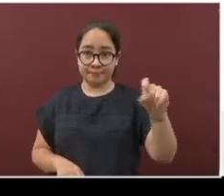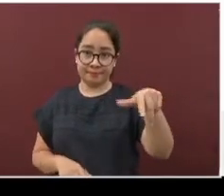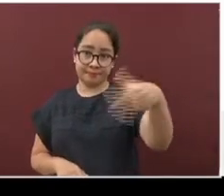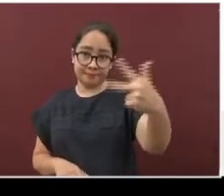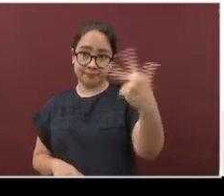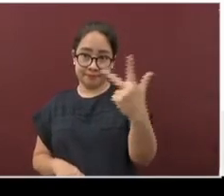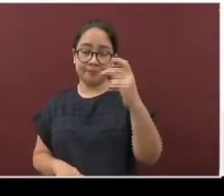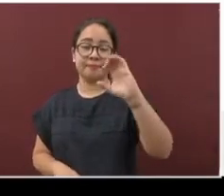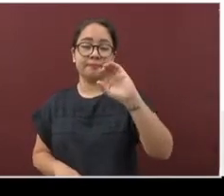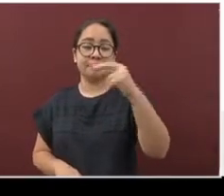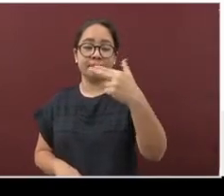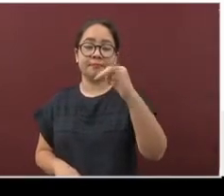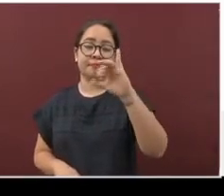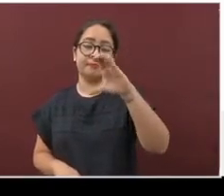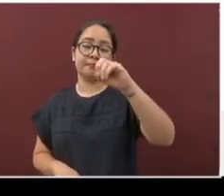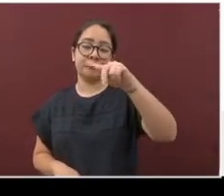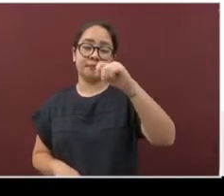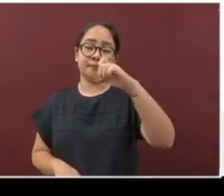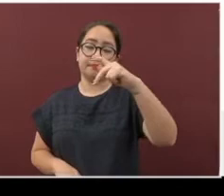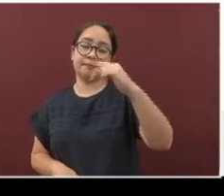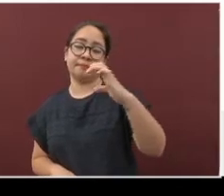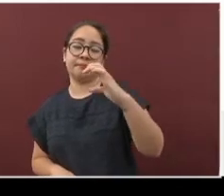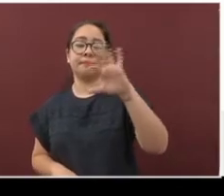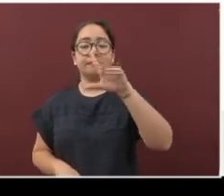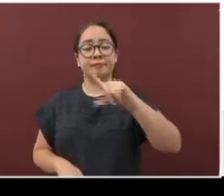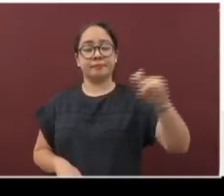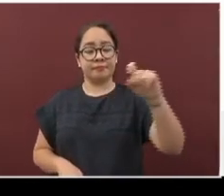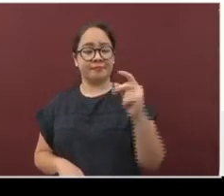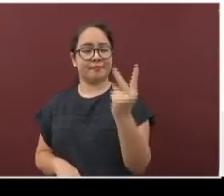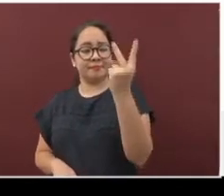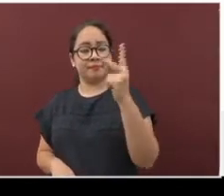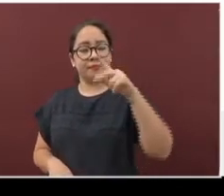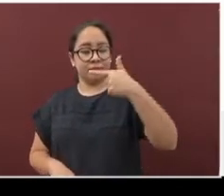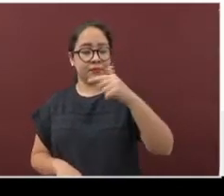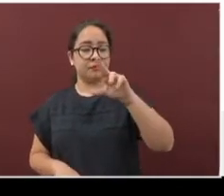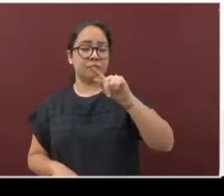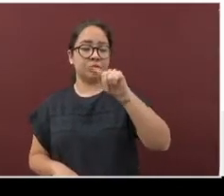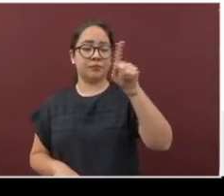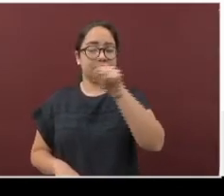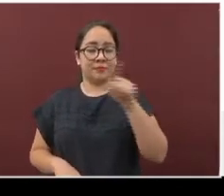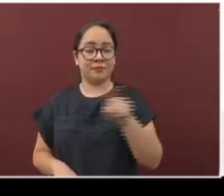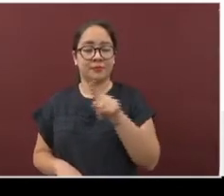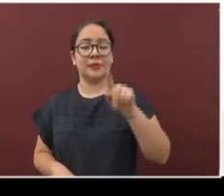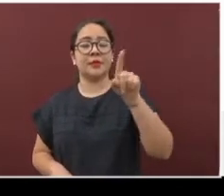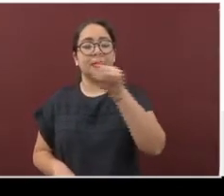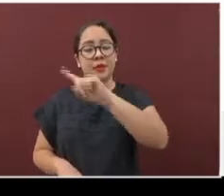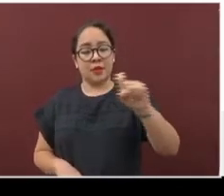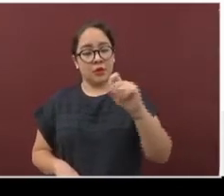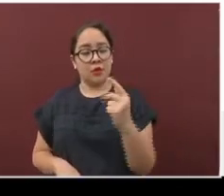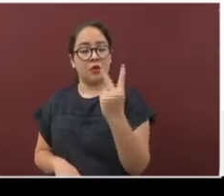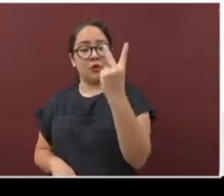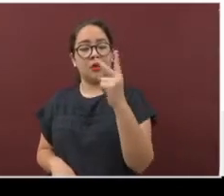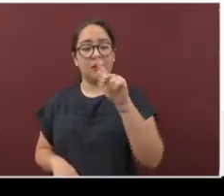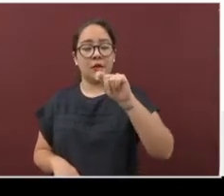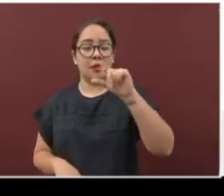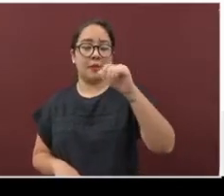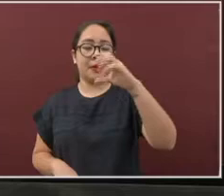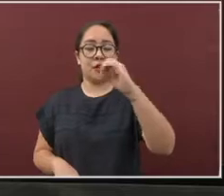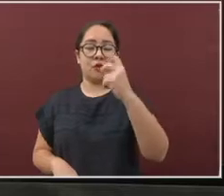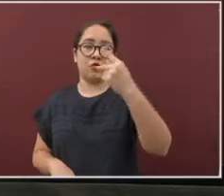Chicontepec con 102. Utierre Zamora 102. Y Tlapacoyan con 102.